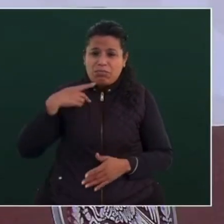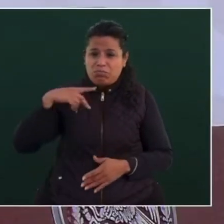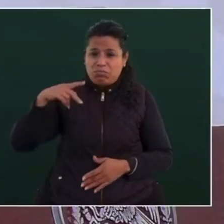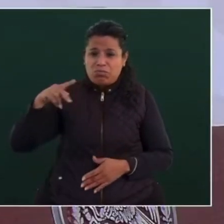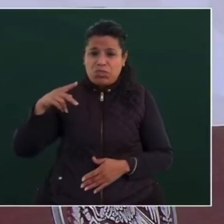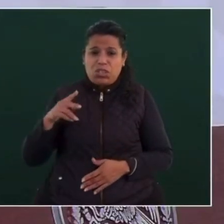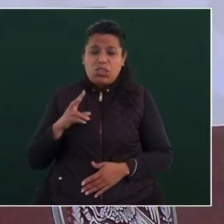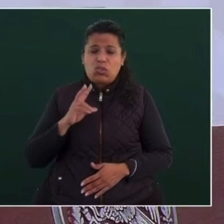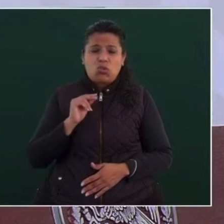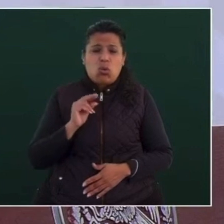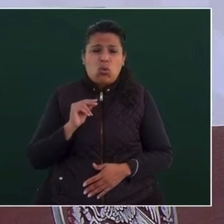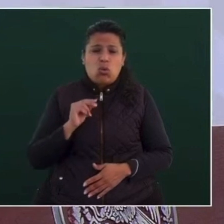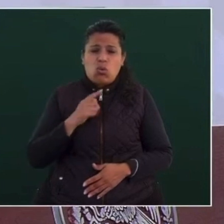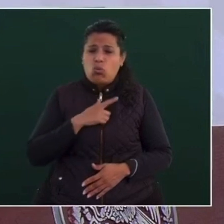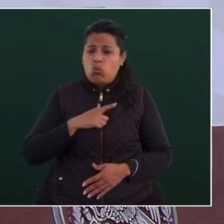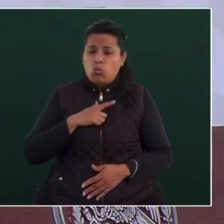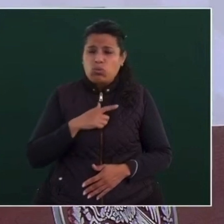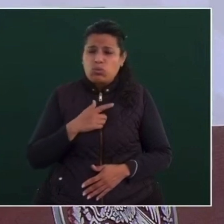No les gusta nada